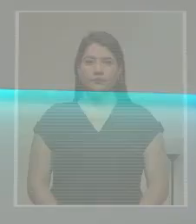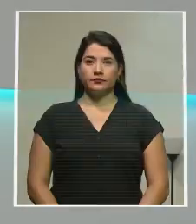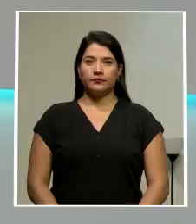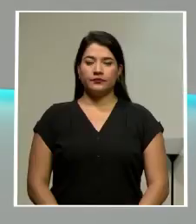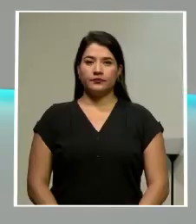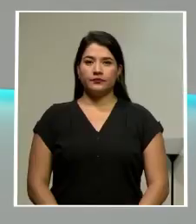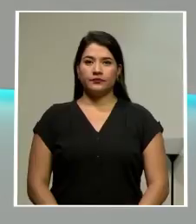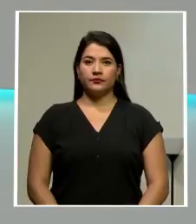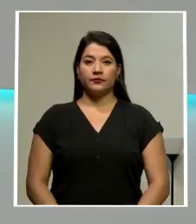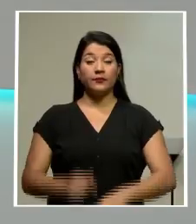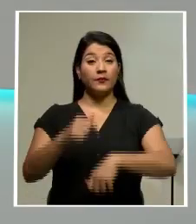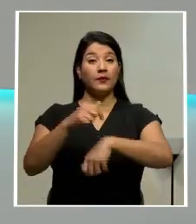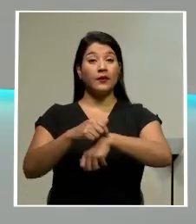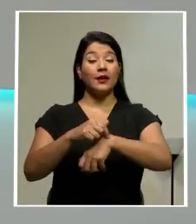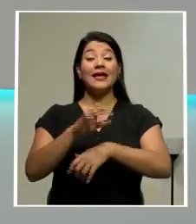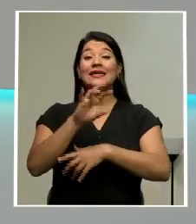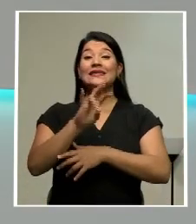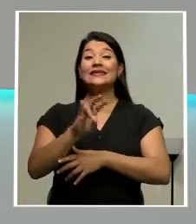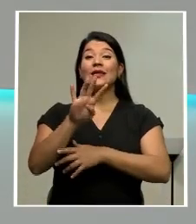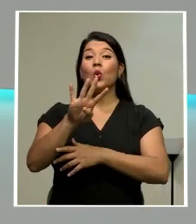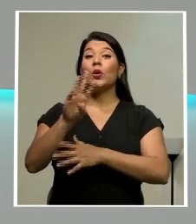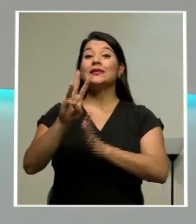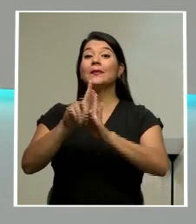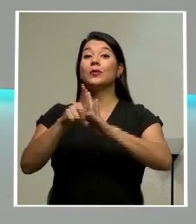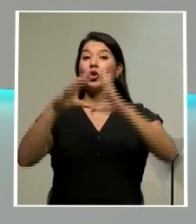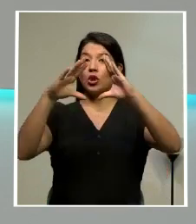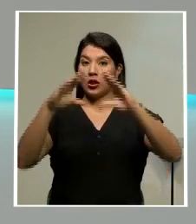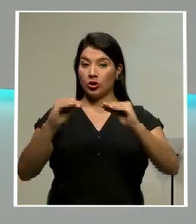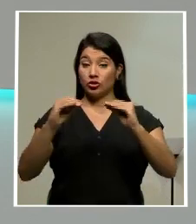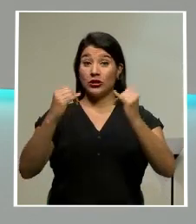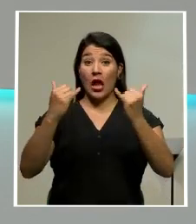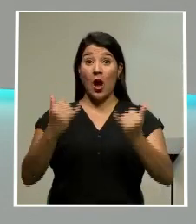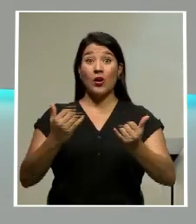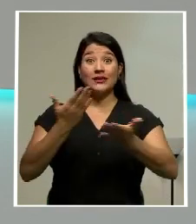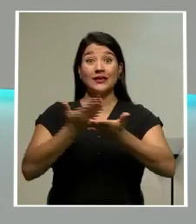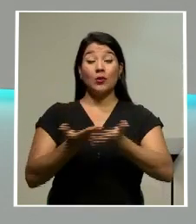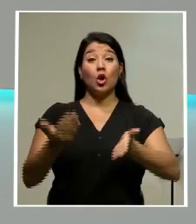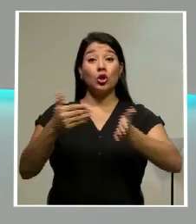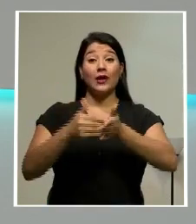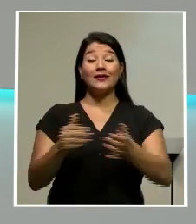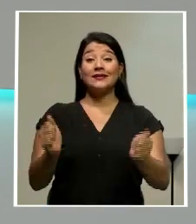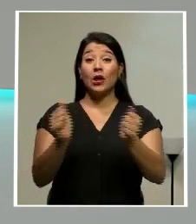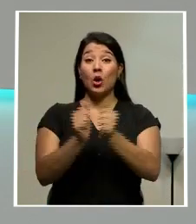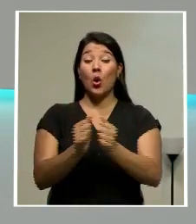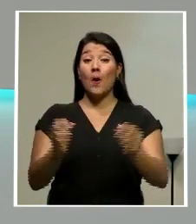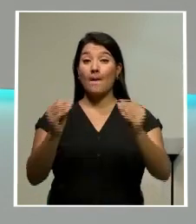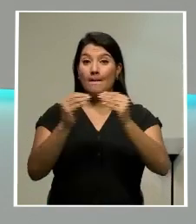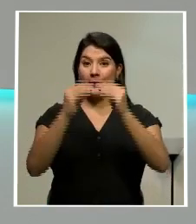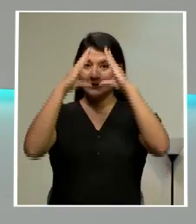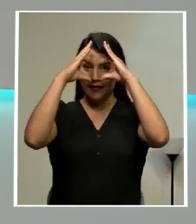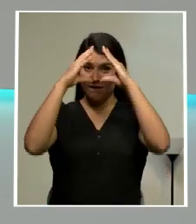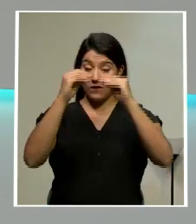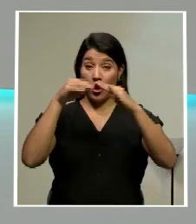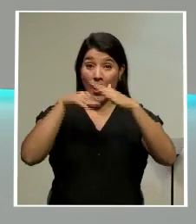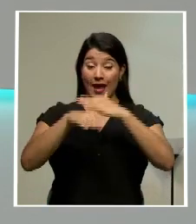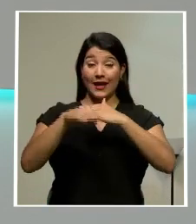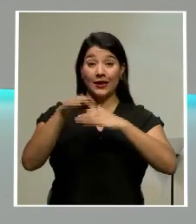A las 7 de la noche con 46 minutos, regresamos con mucha más información en las noticias